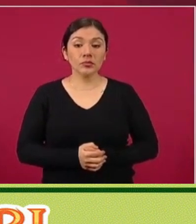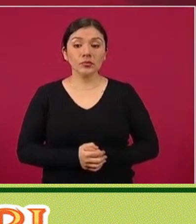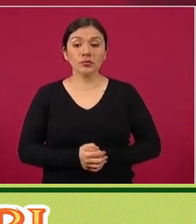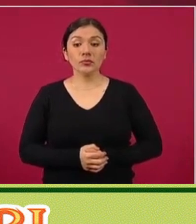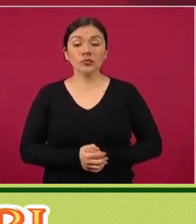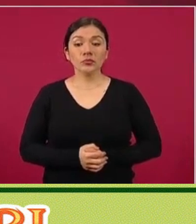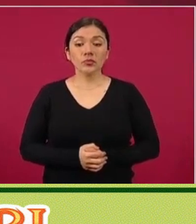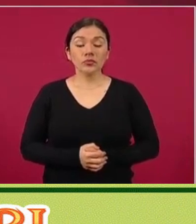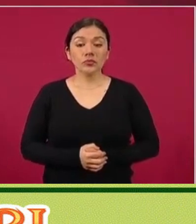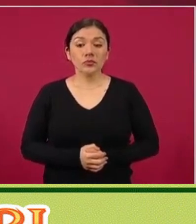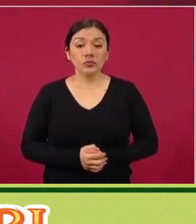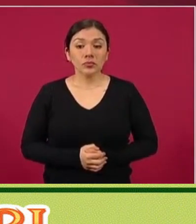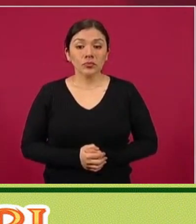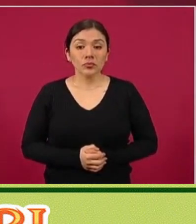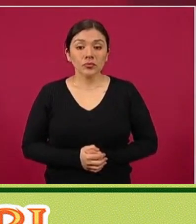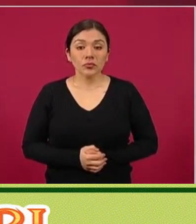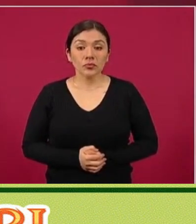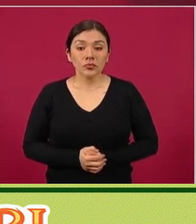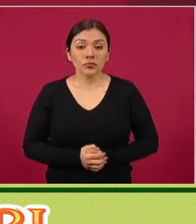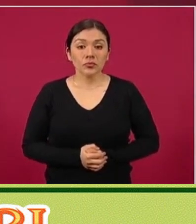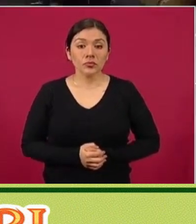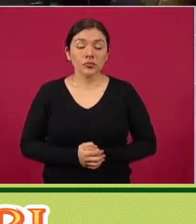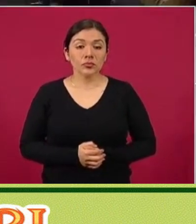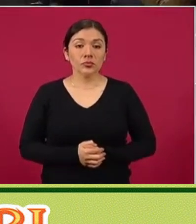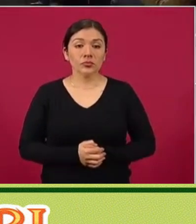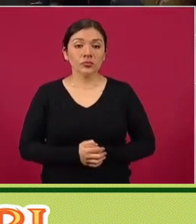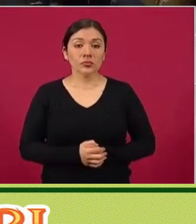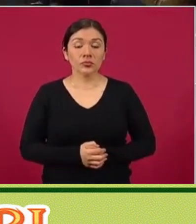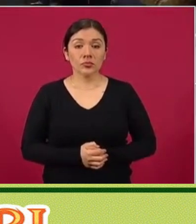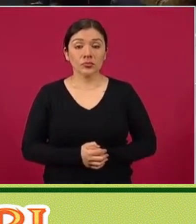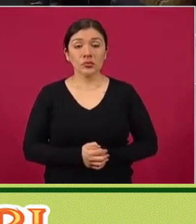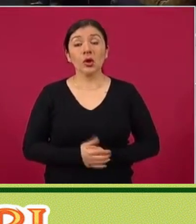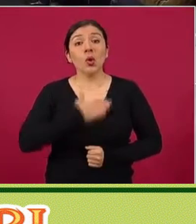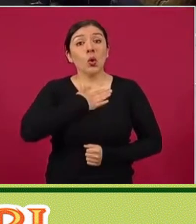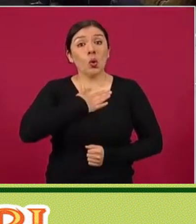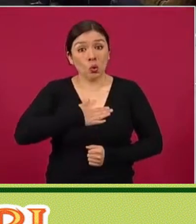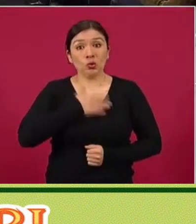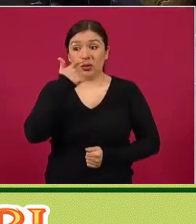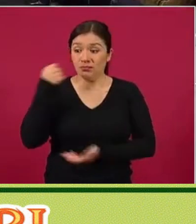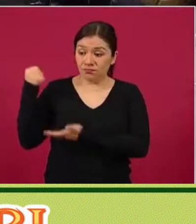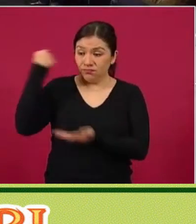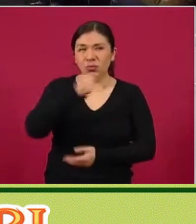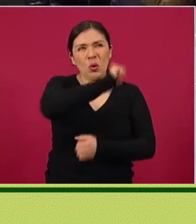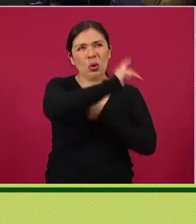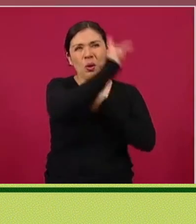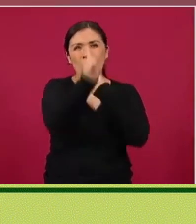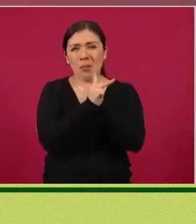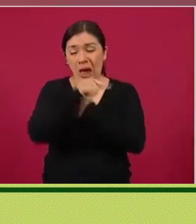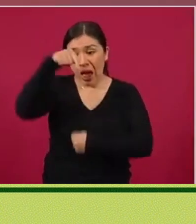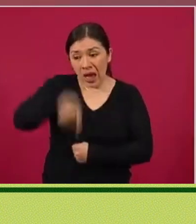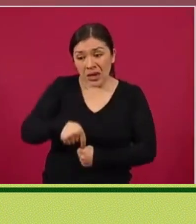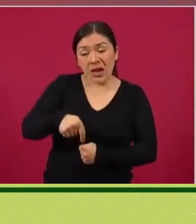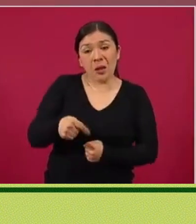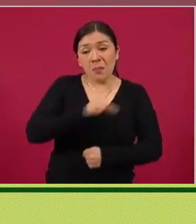No hay garantías para la inversión en México, no tenemos